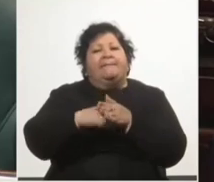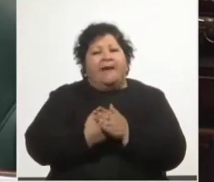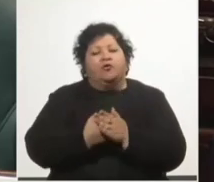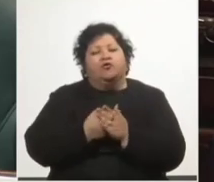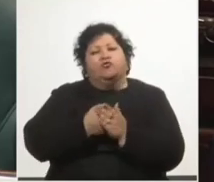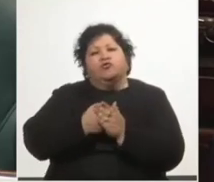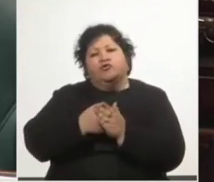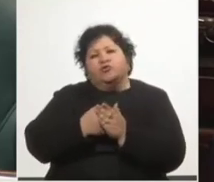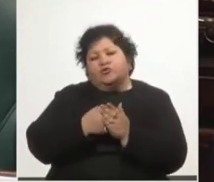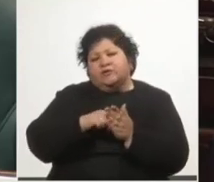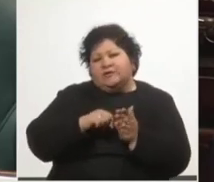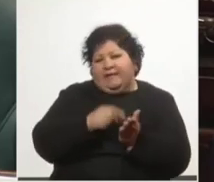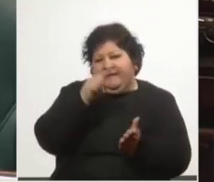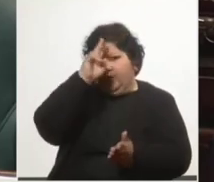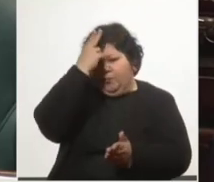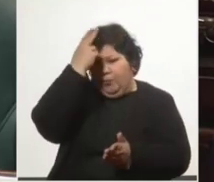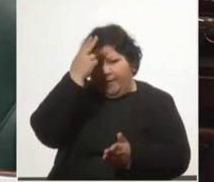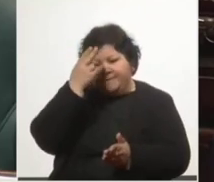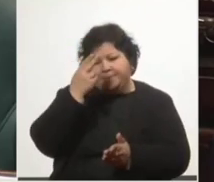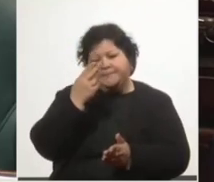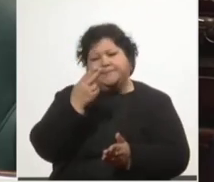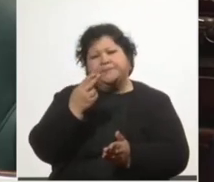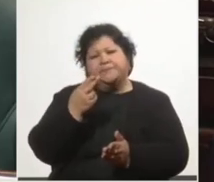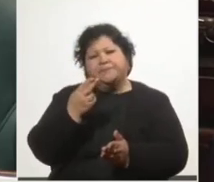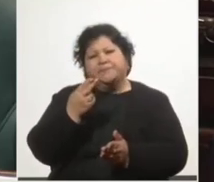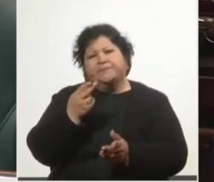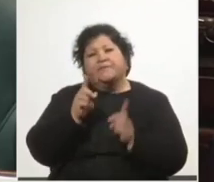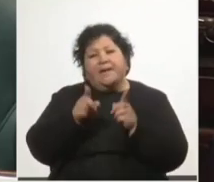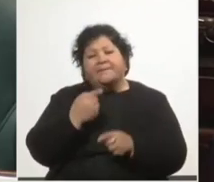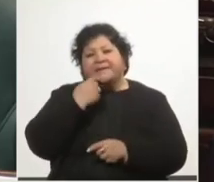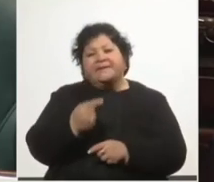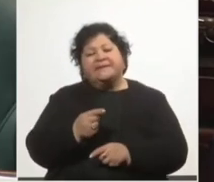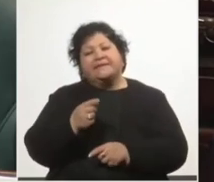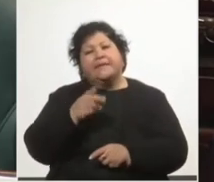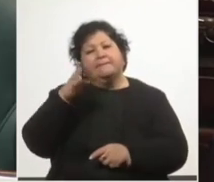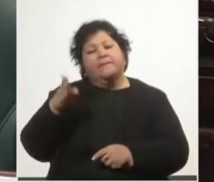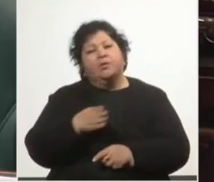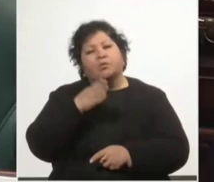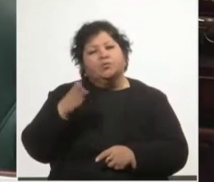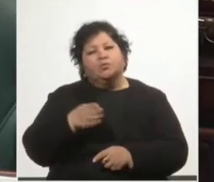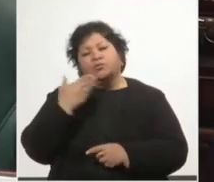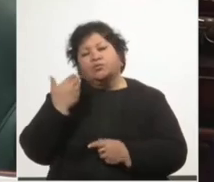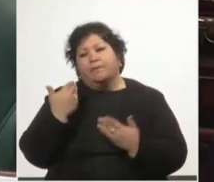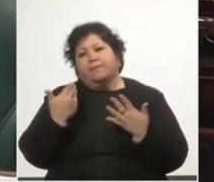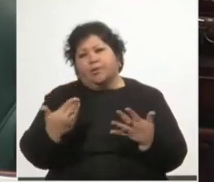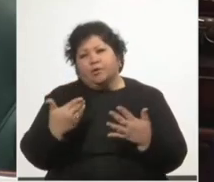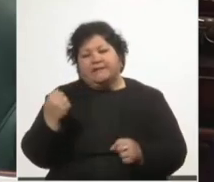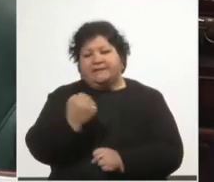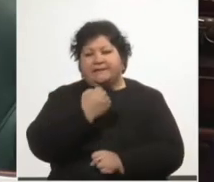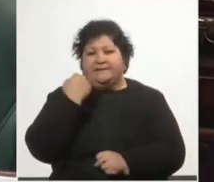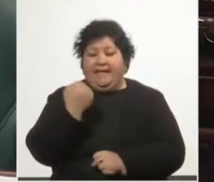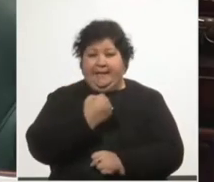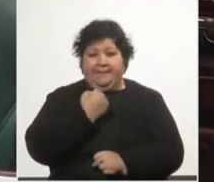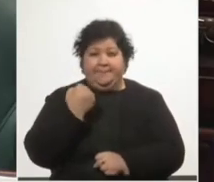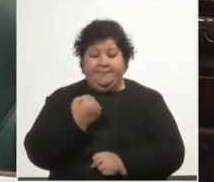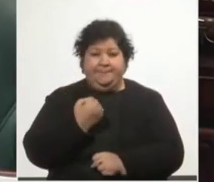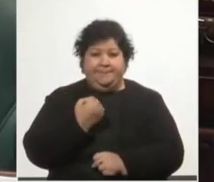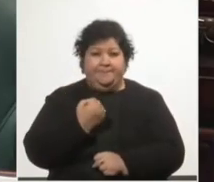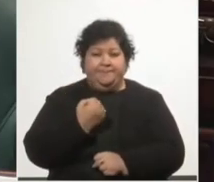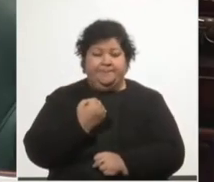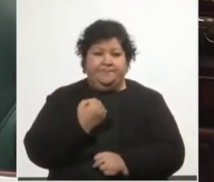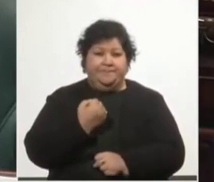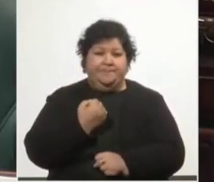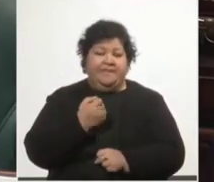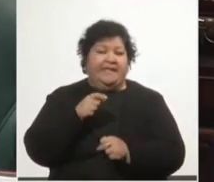revisó la estimación del producto potencial y del resultado fiscal estructural, pilares de la mal